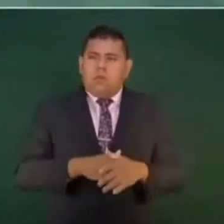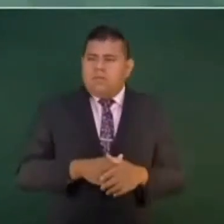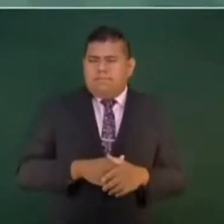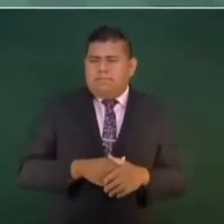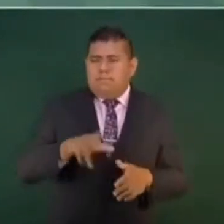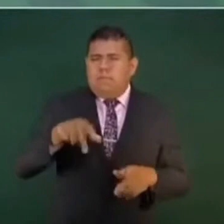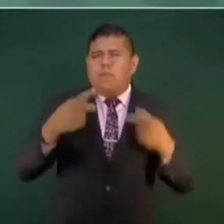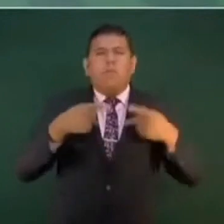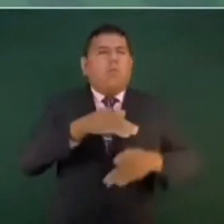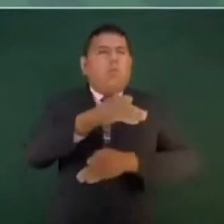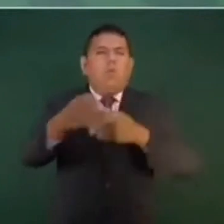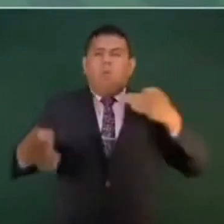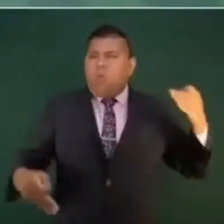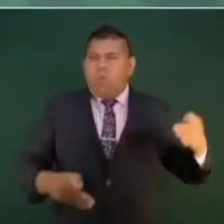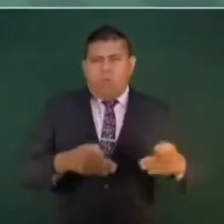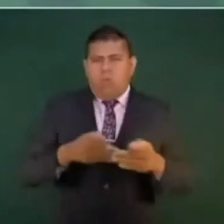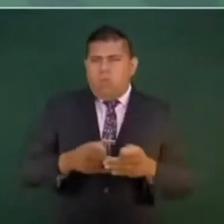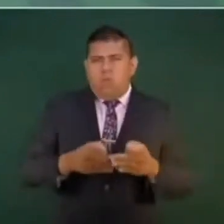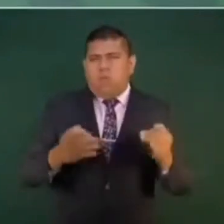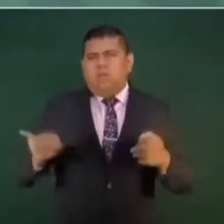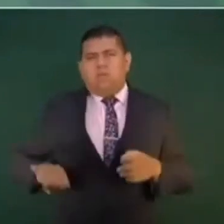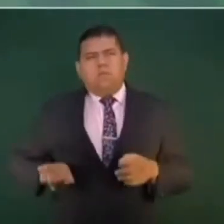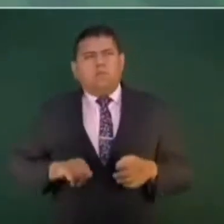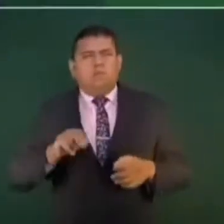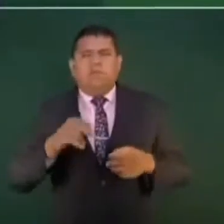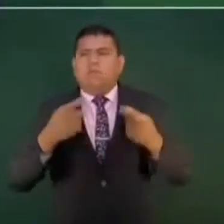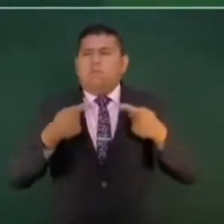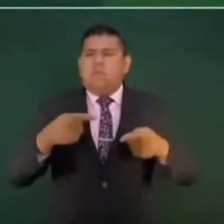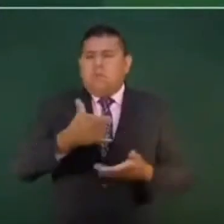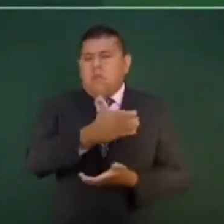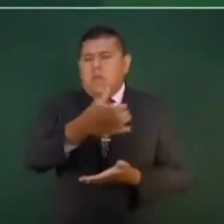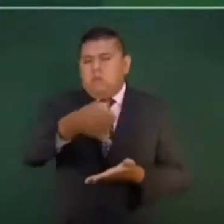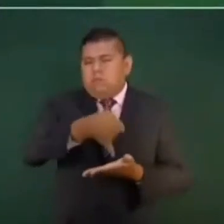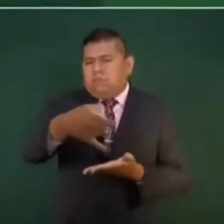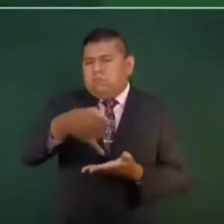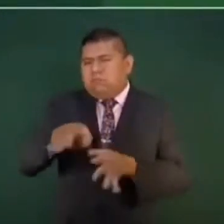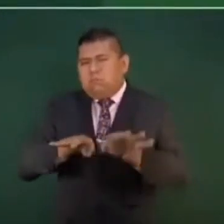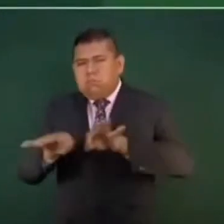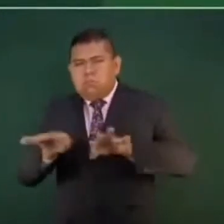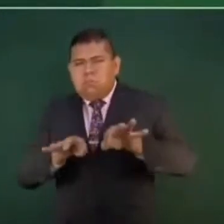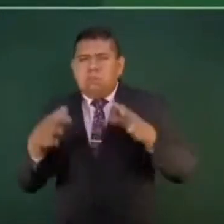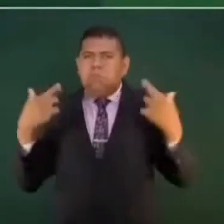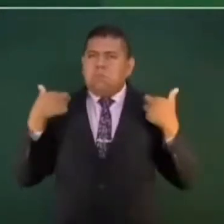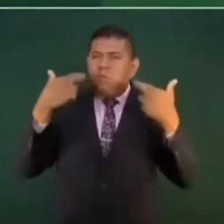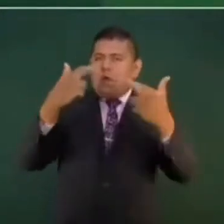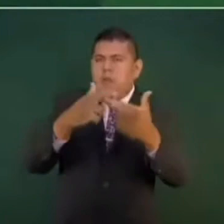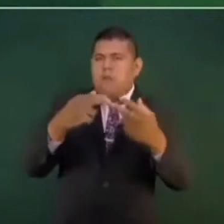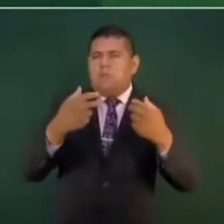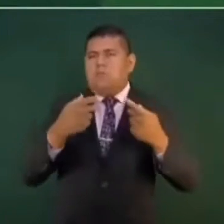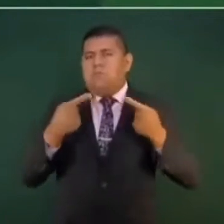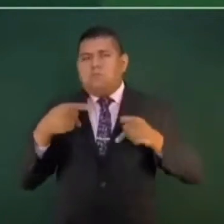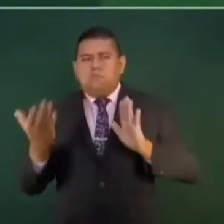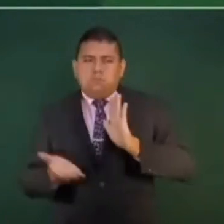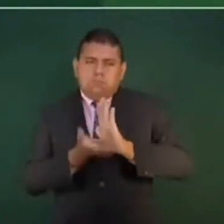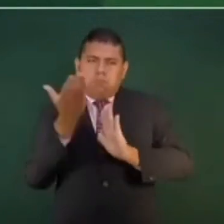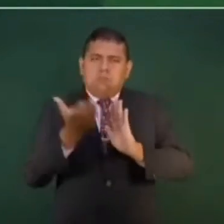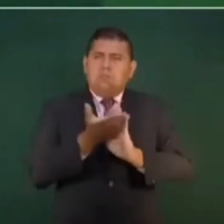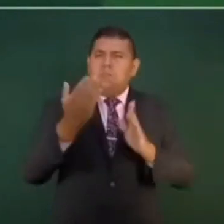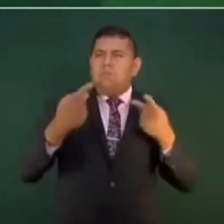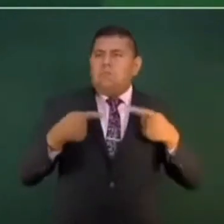de todos y un campesino un obrero un maestro un comerciante